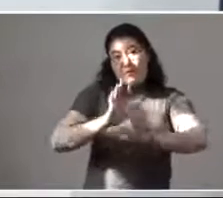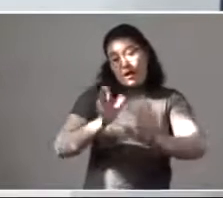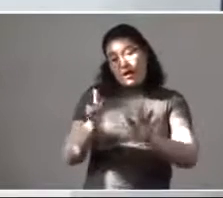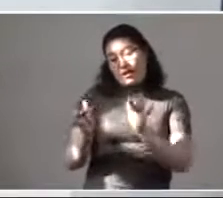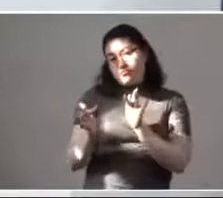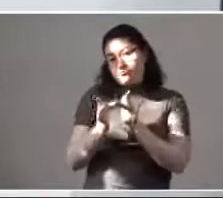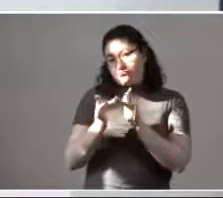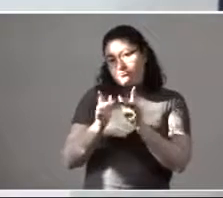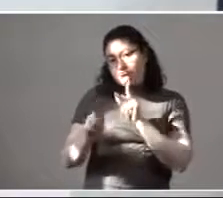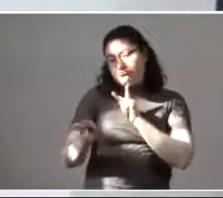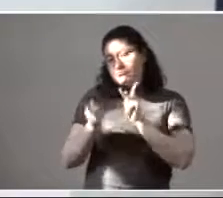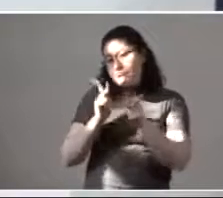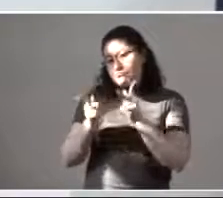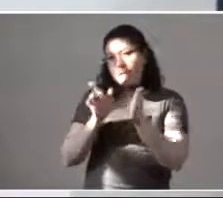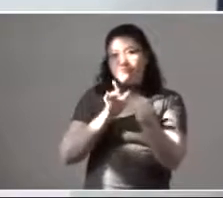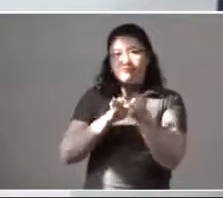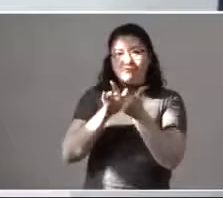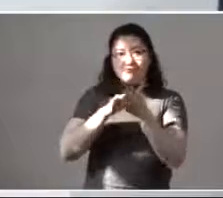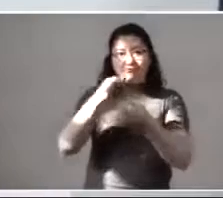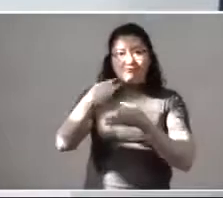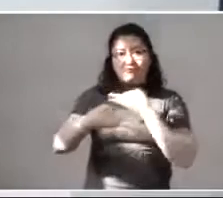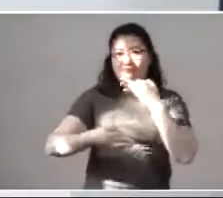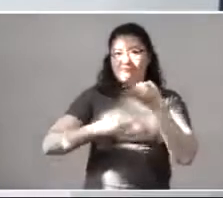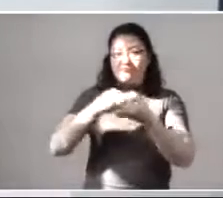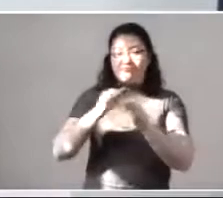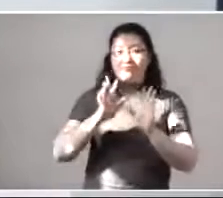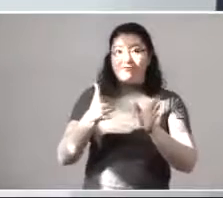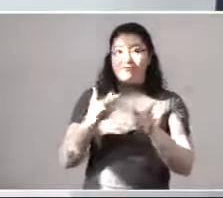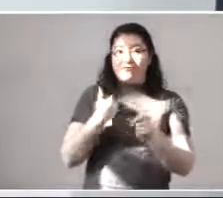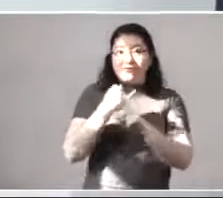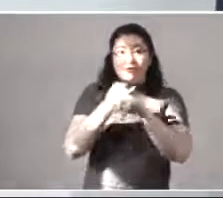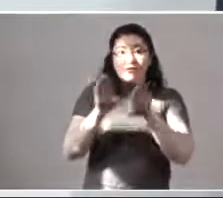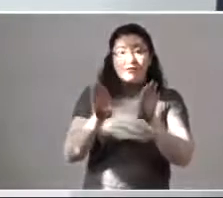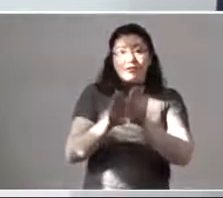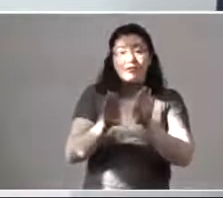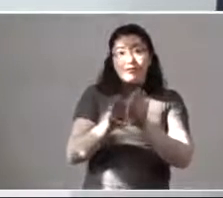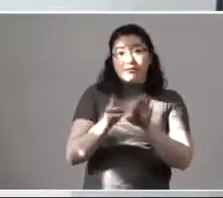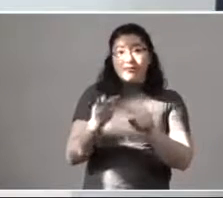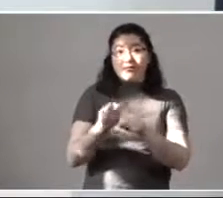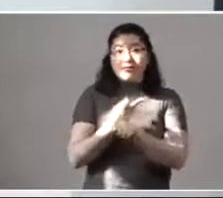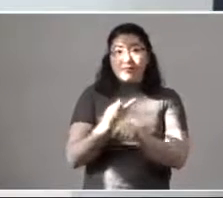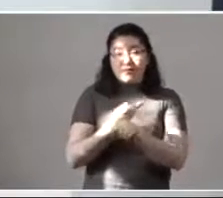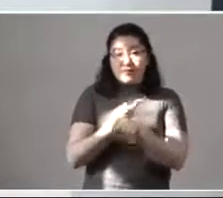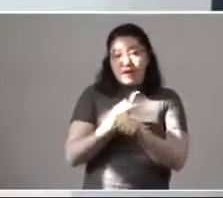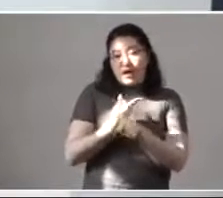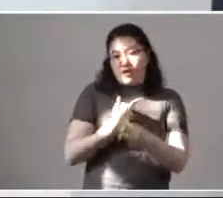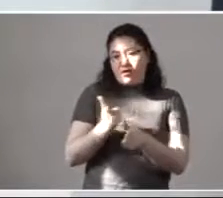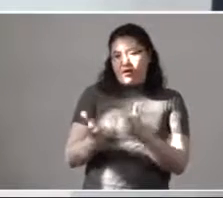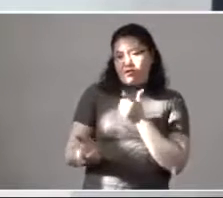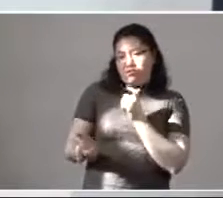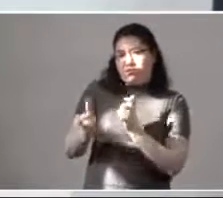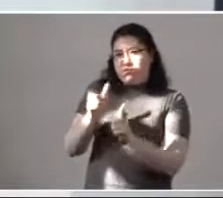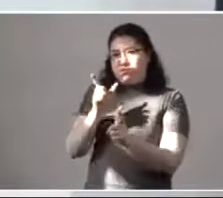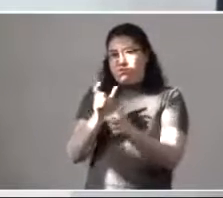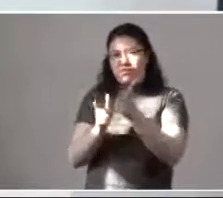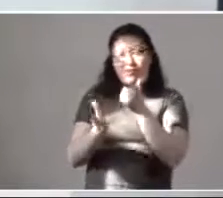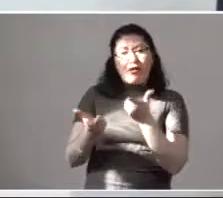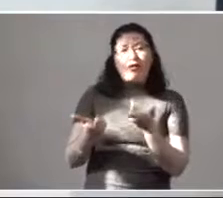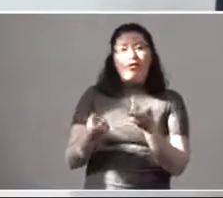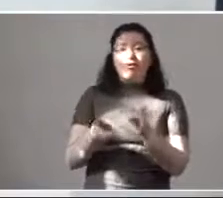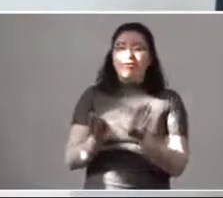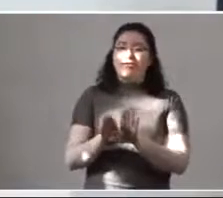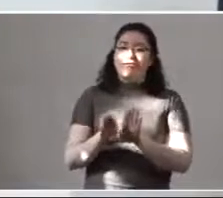les vamos a dar todo el apoyo. Y ya los detalles de cómo fue esta balacera y cómo